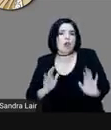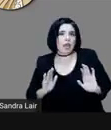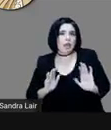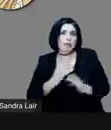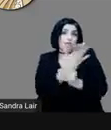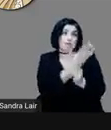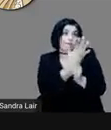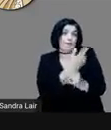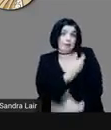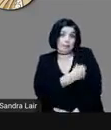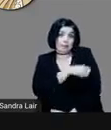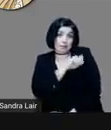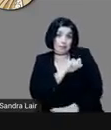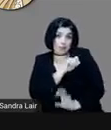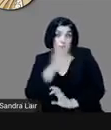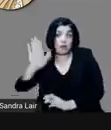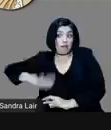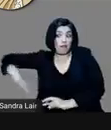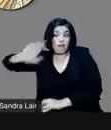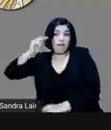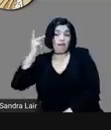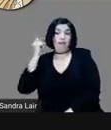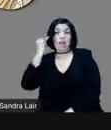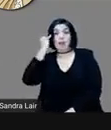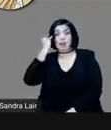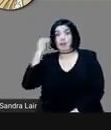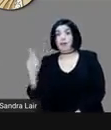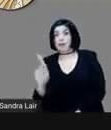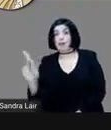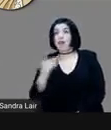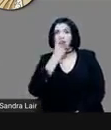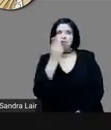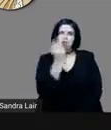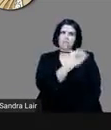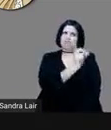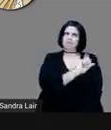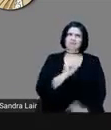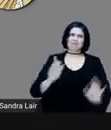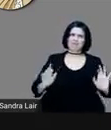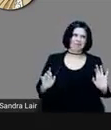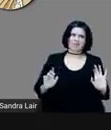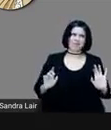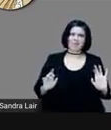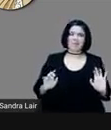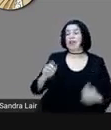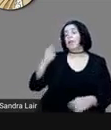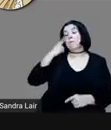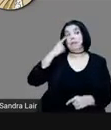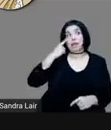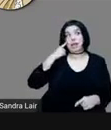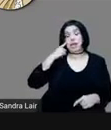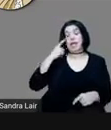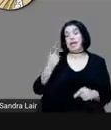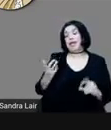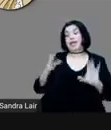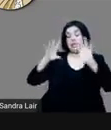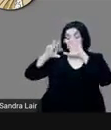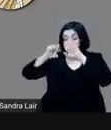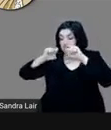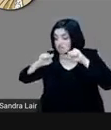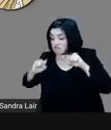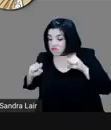indígena dice que no fue así, sino que Montezuma en un momento dado